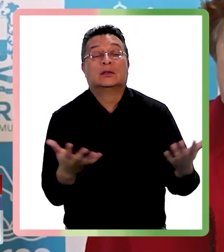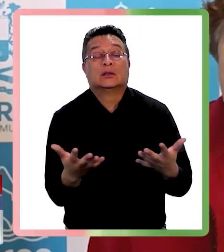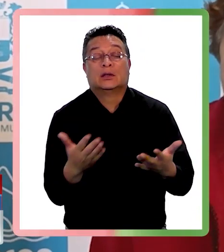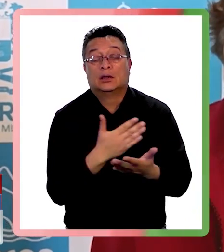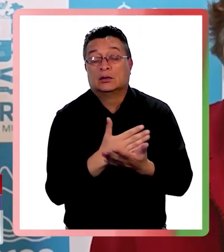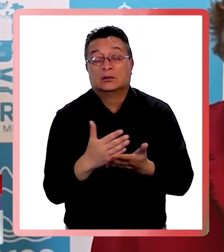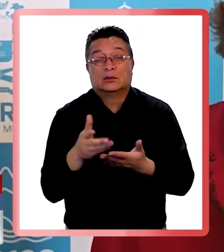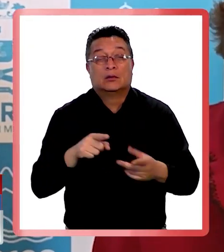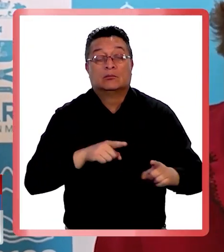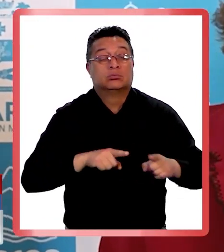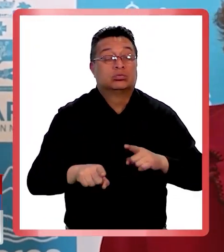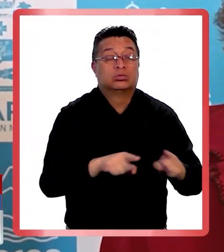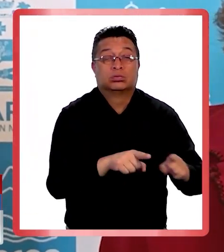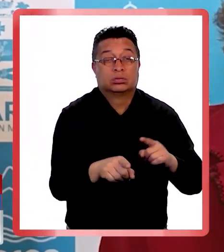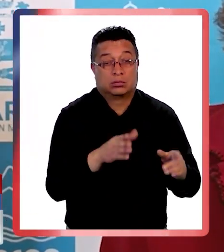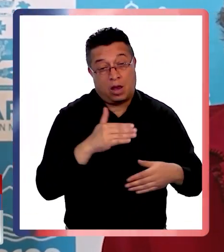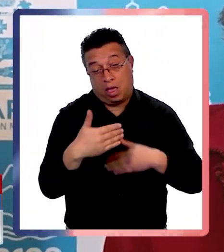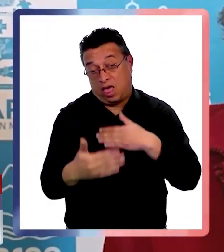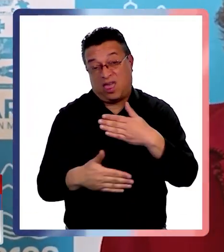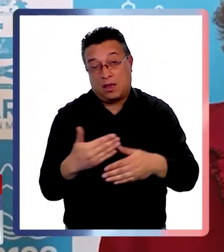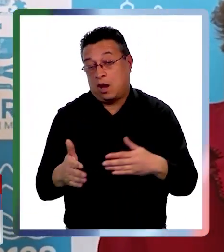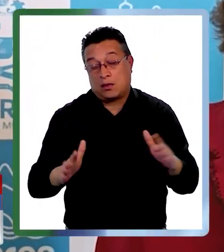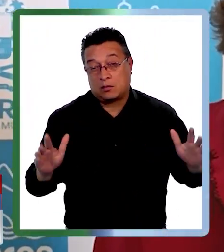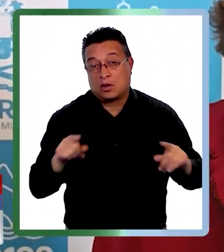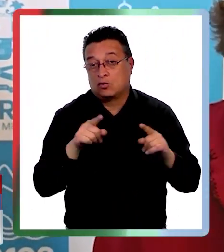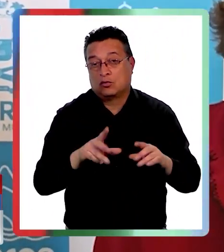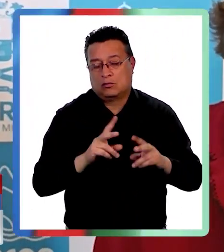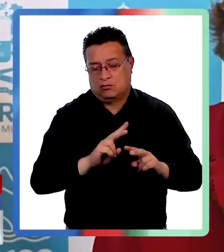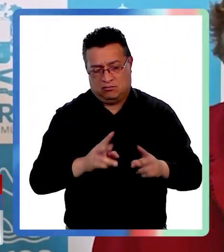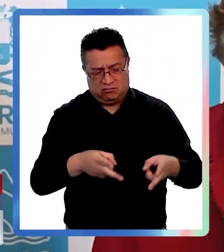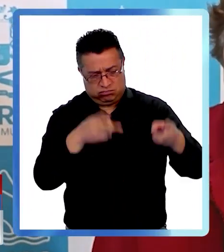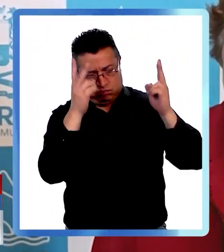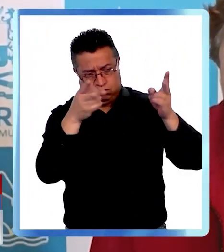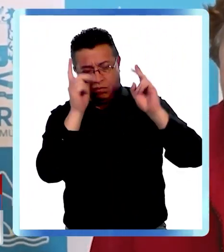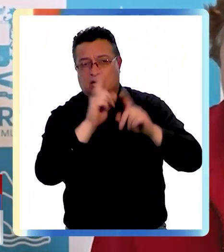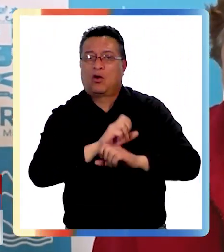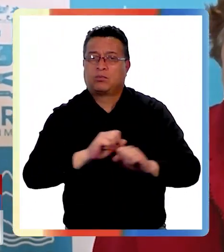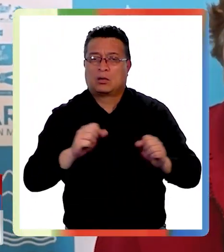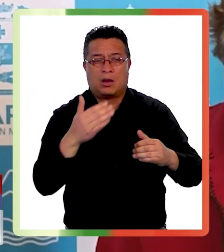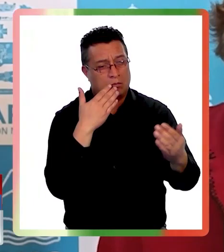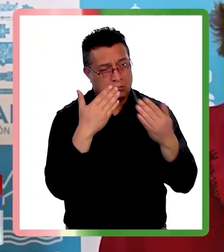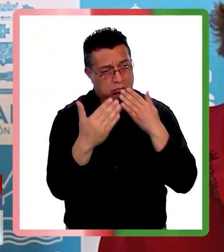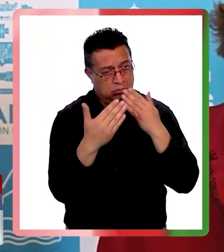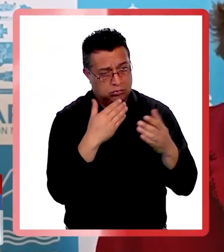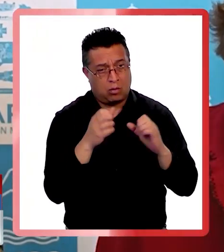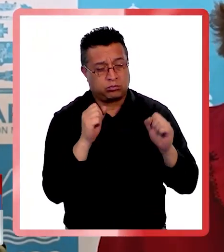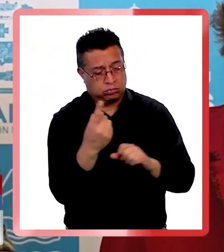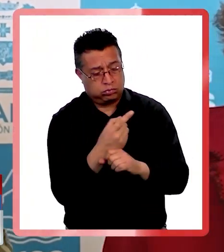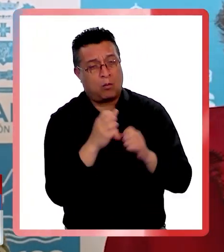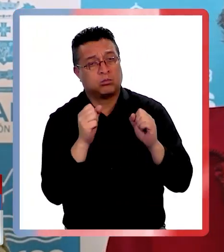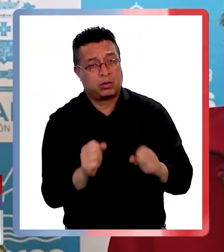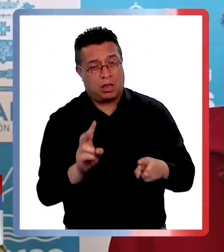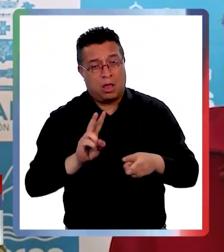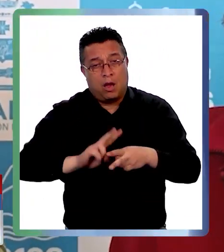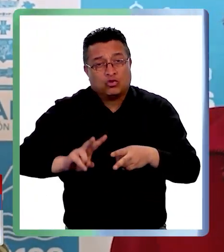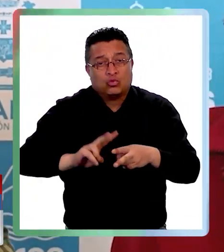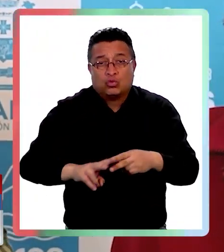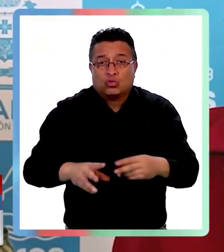tomar y seguir adelante porque esto no puede pasar si uno conversando se puede